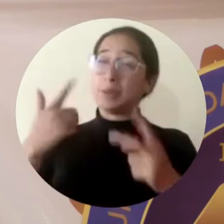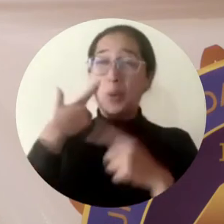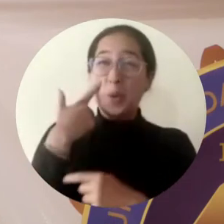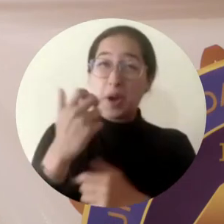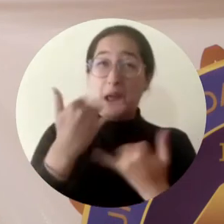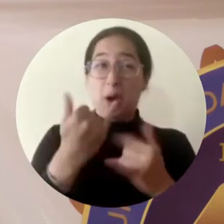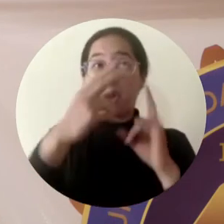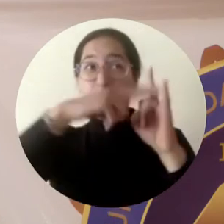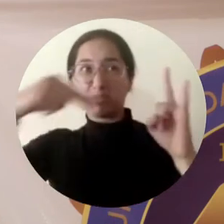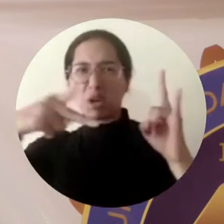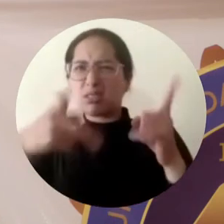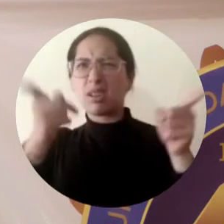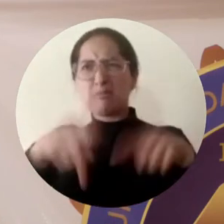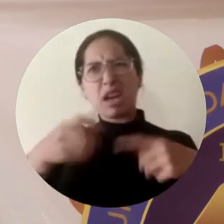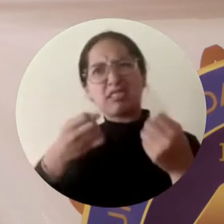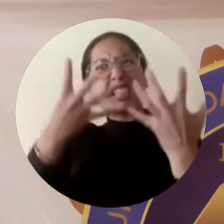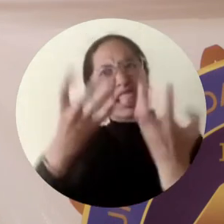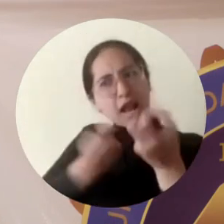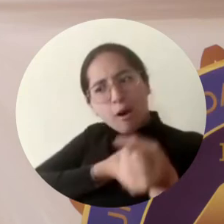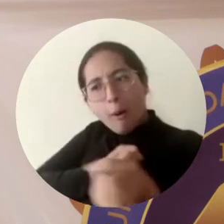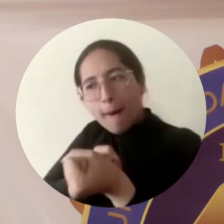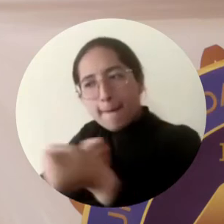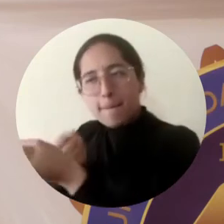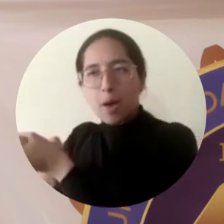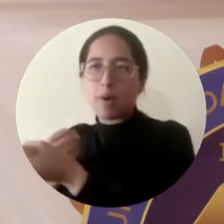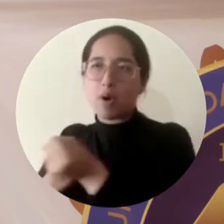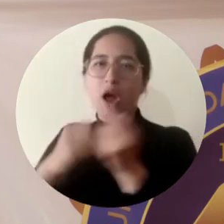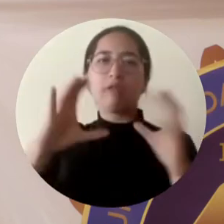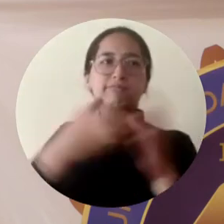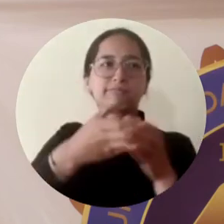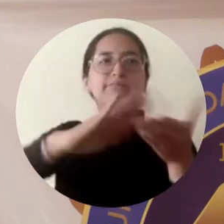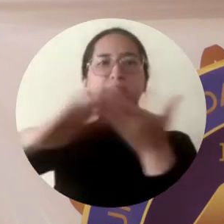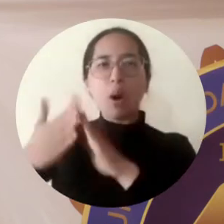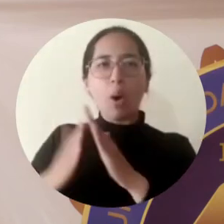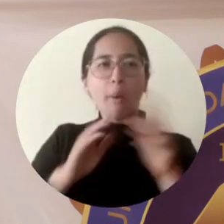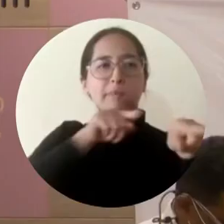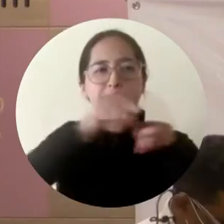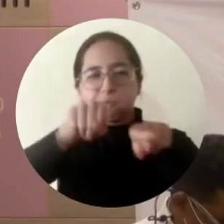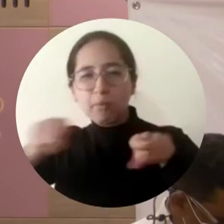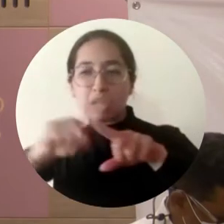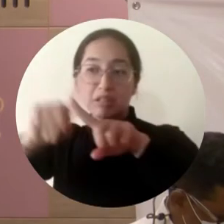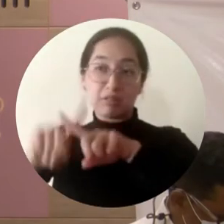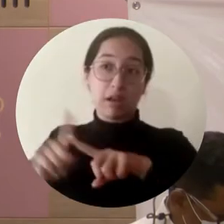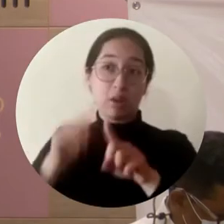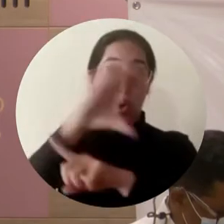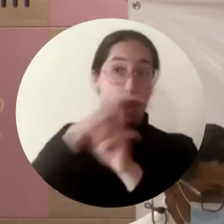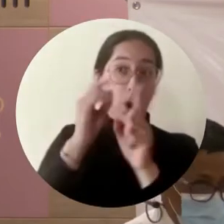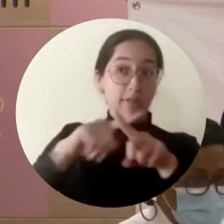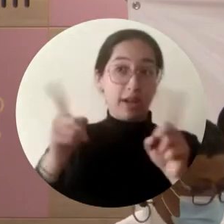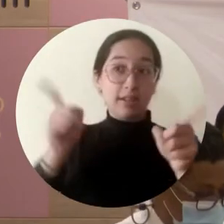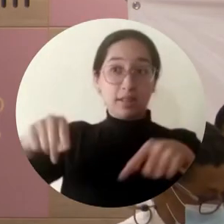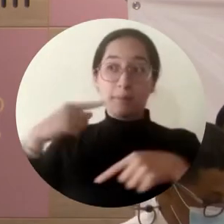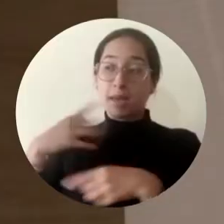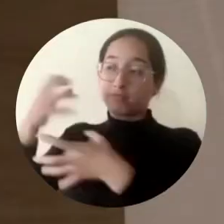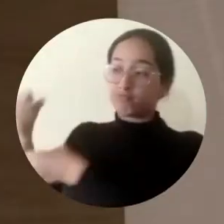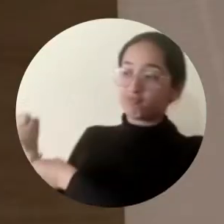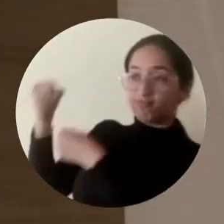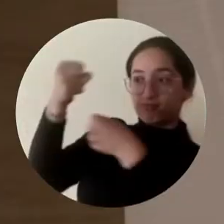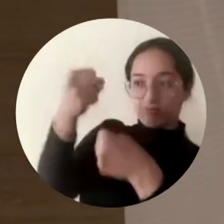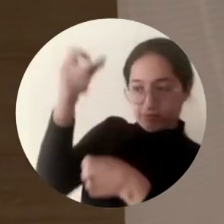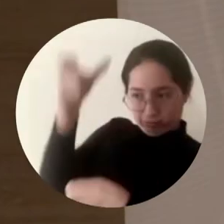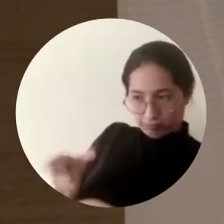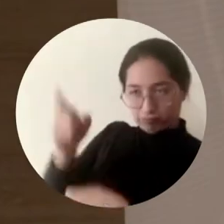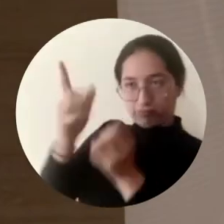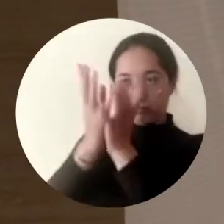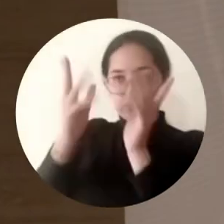a estos pueblos que son diferentes culturas y aún así llegan con un estudiante que